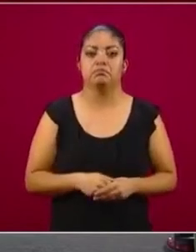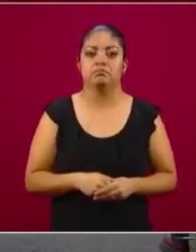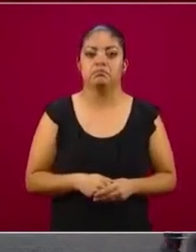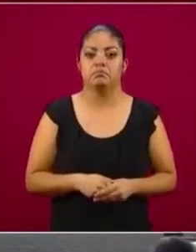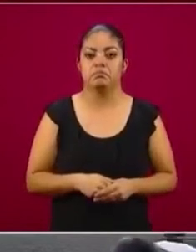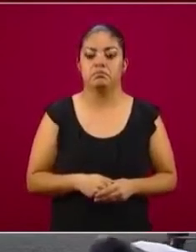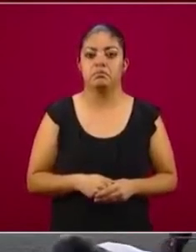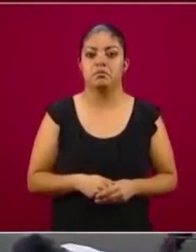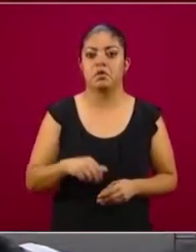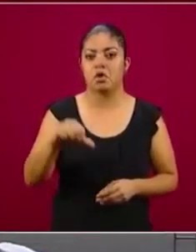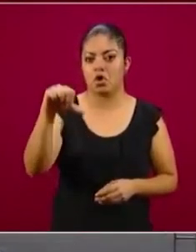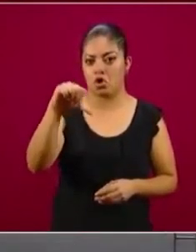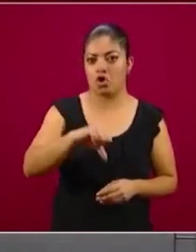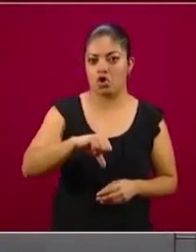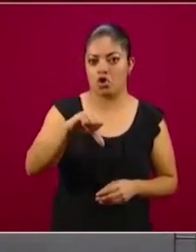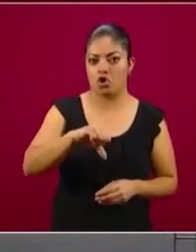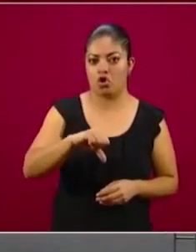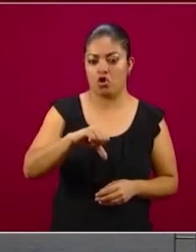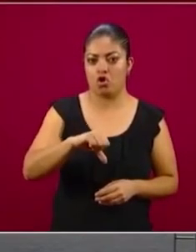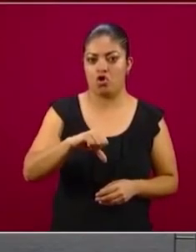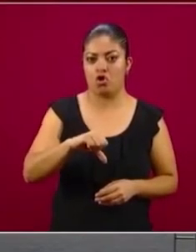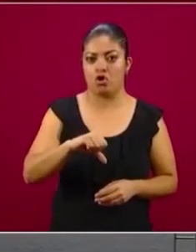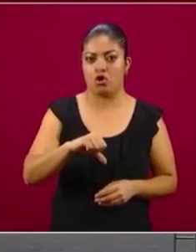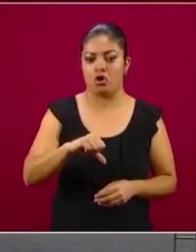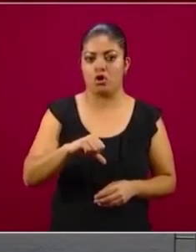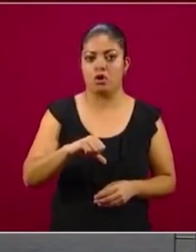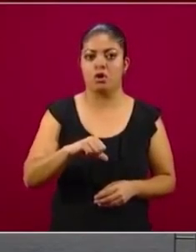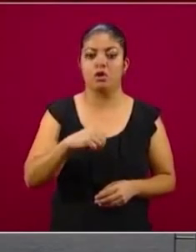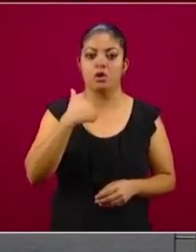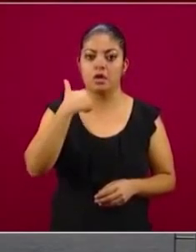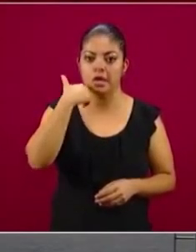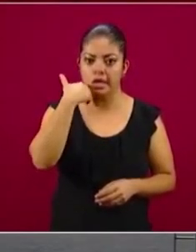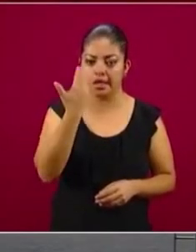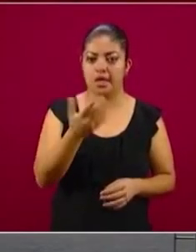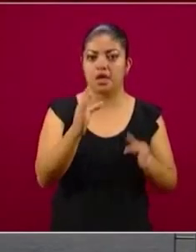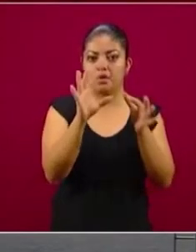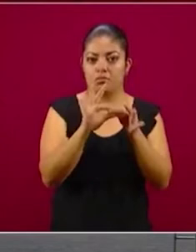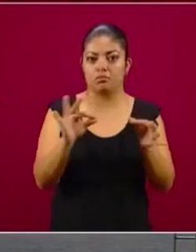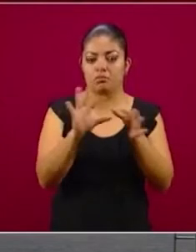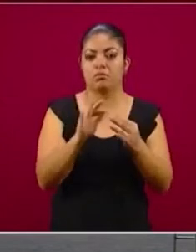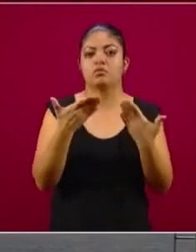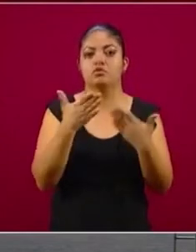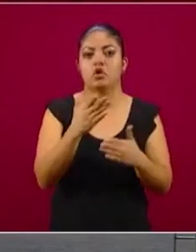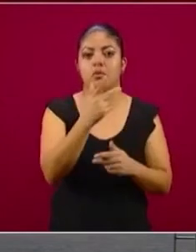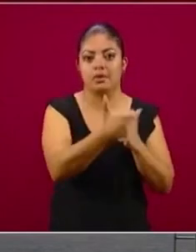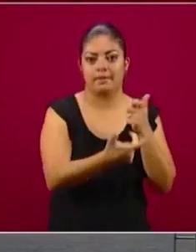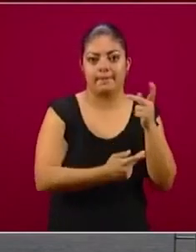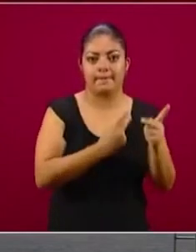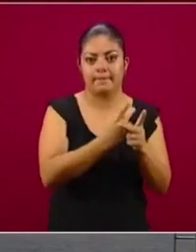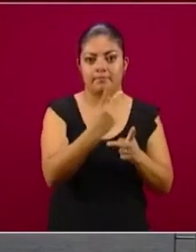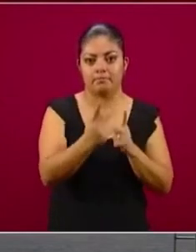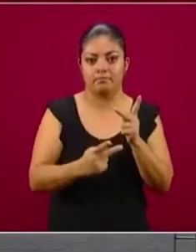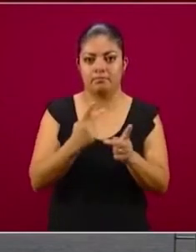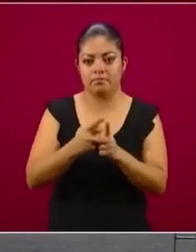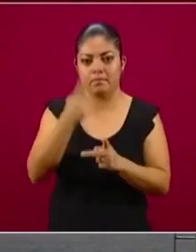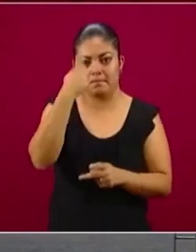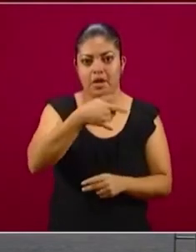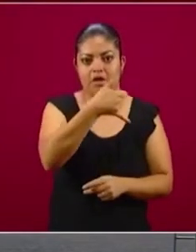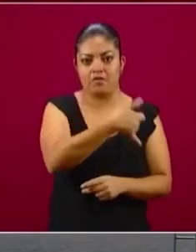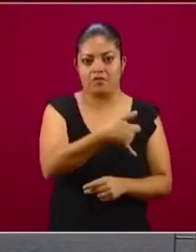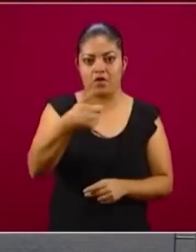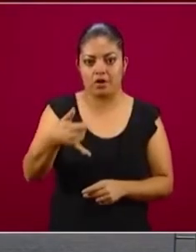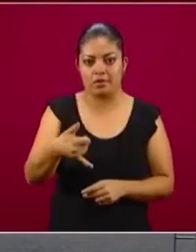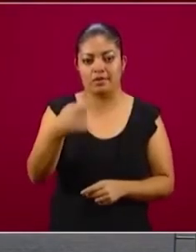A dar un recuento de cómo vamos en la entrega de créditos y en otros programas que lanzó el Infonavit precisamente